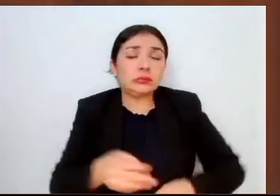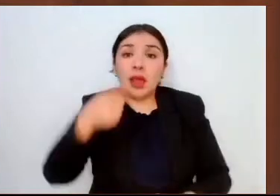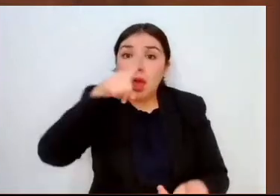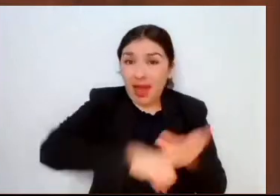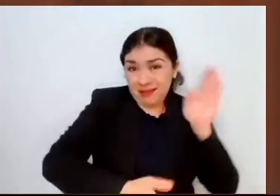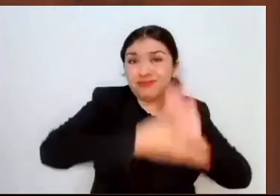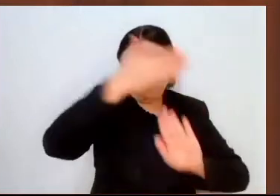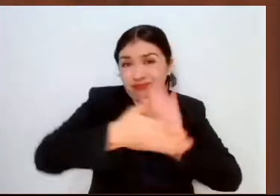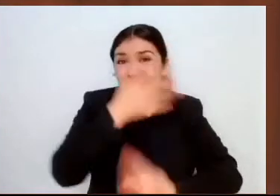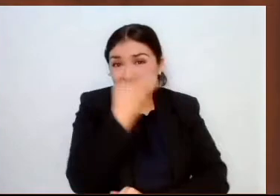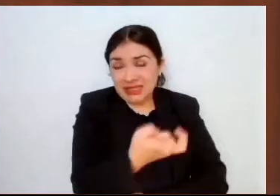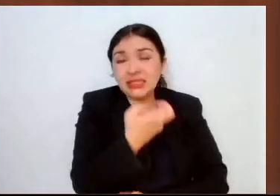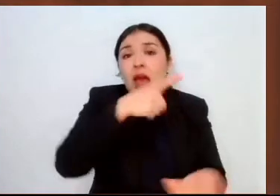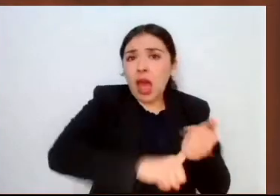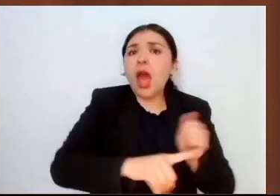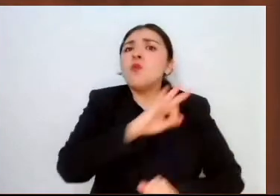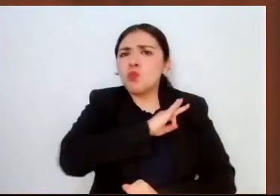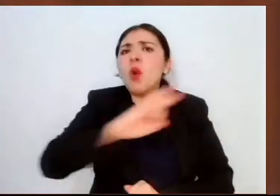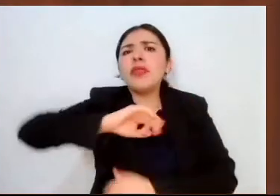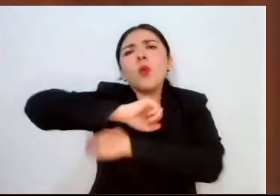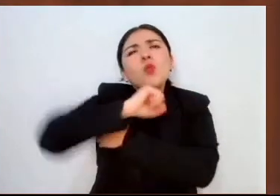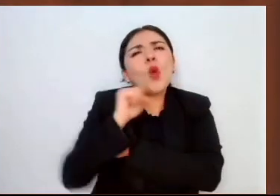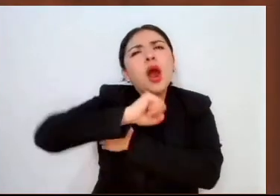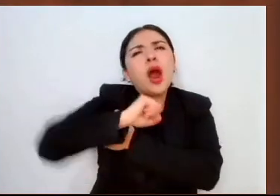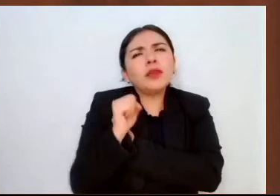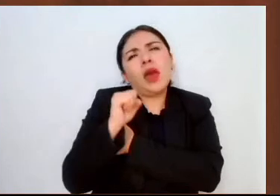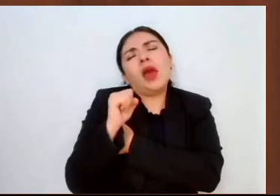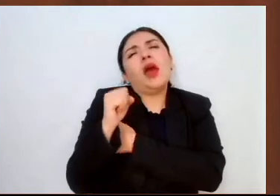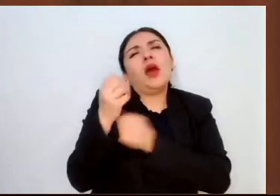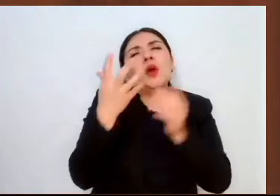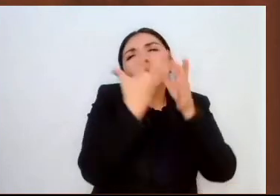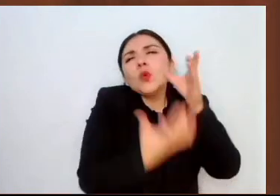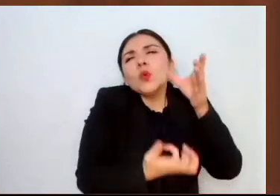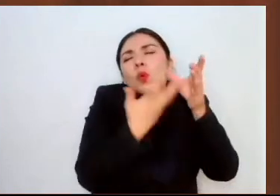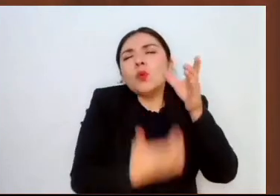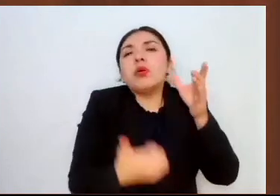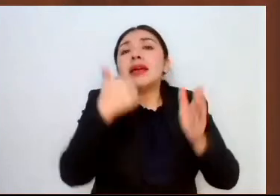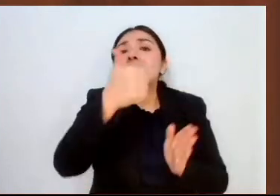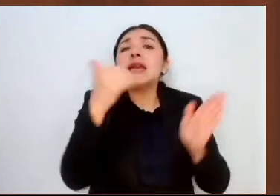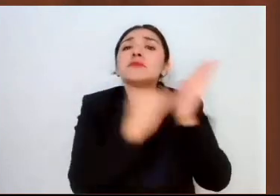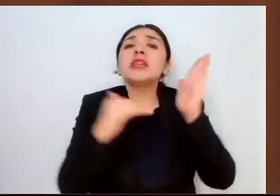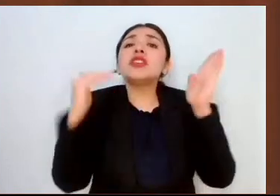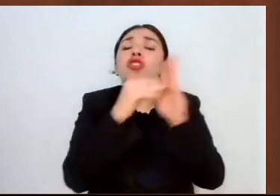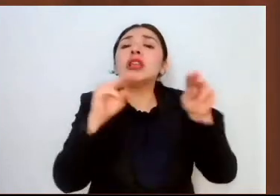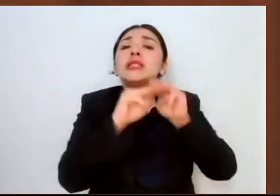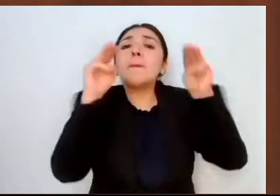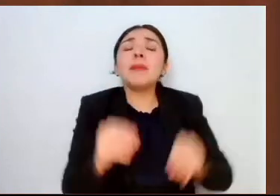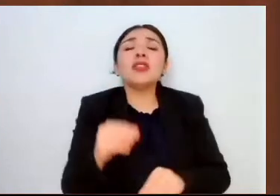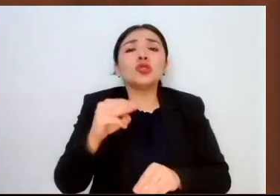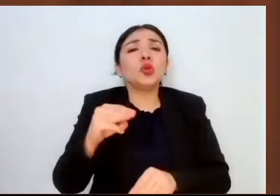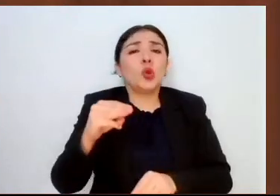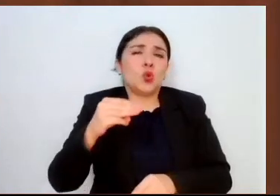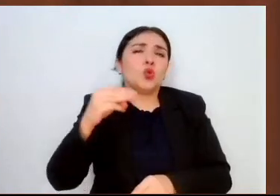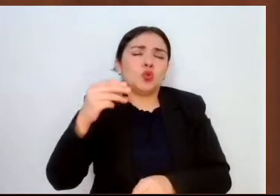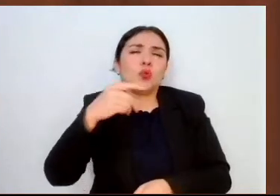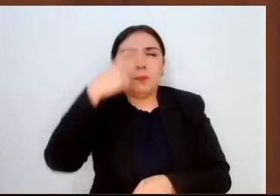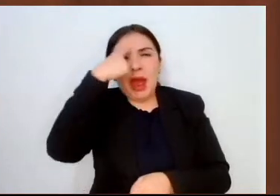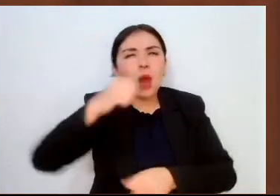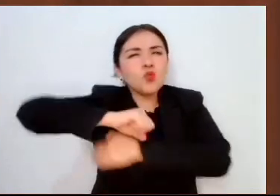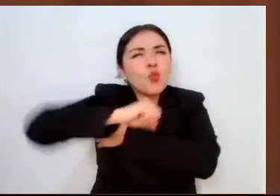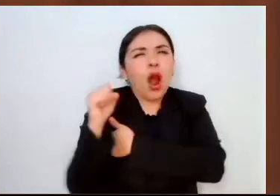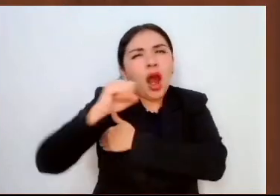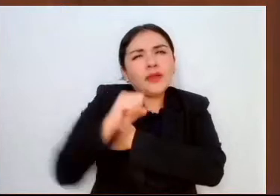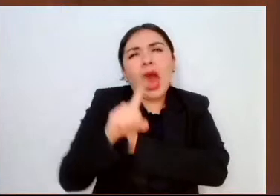construida tiene una capacidad de acopio de más de 6 millones de metros cúbicos de agua, que asegura